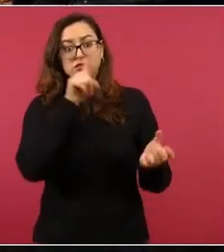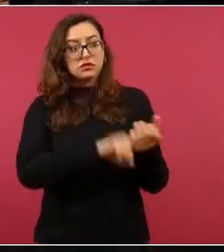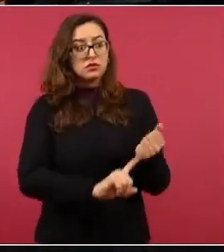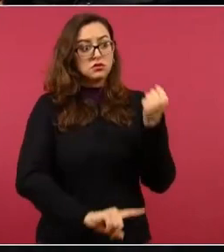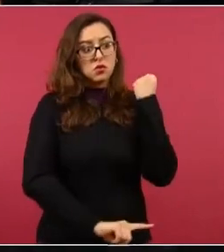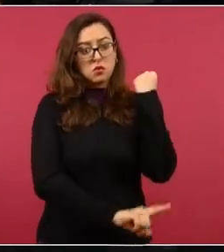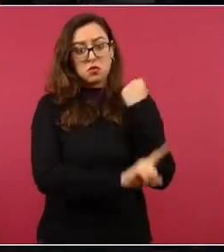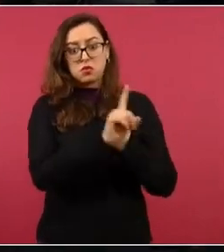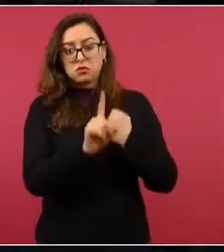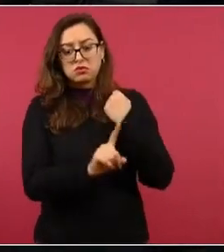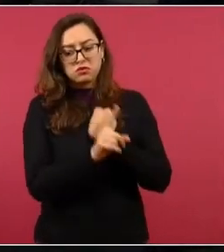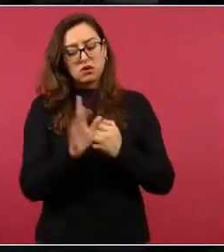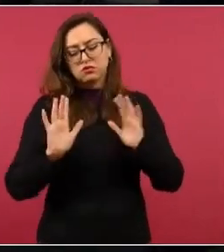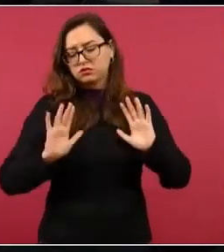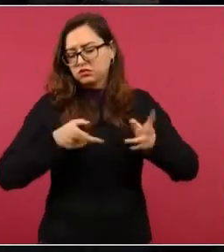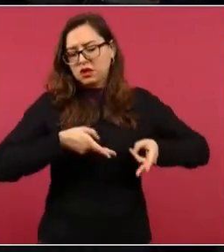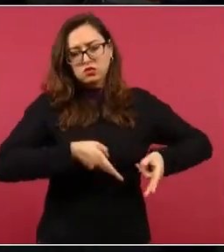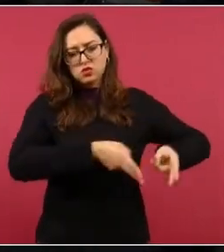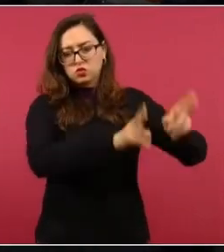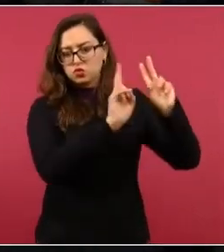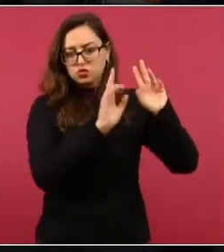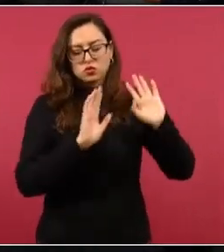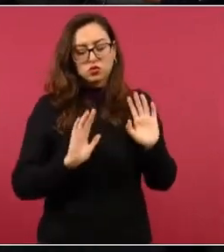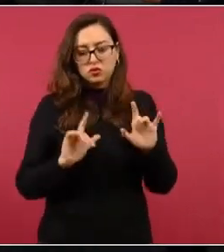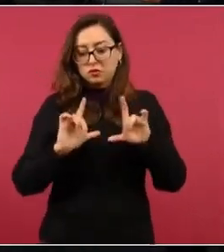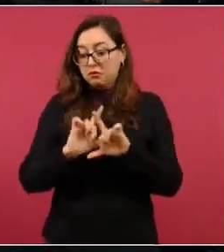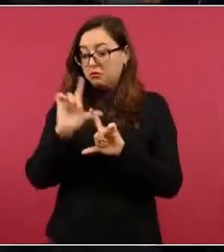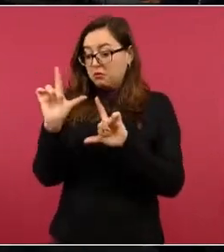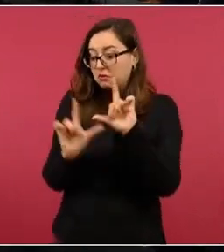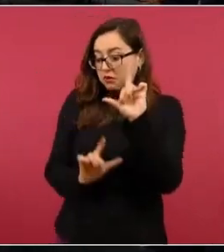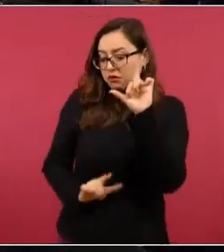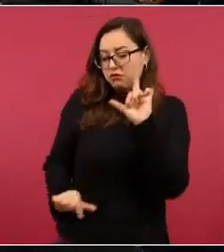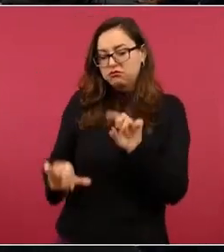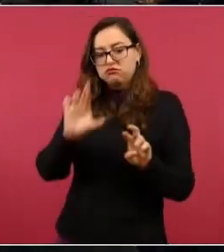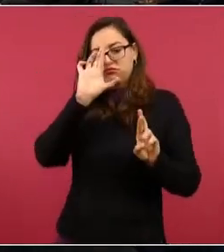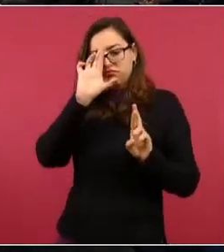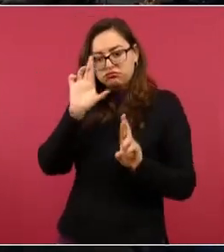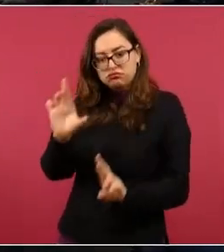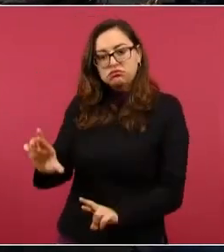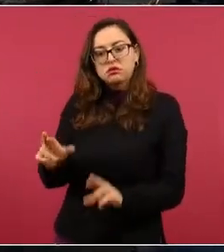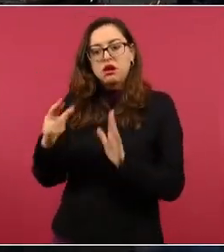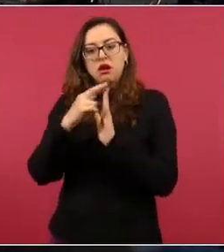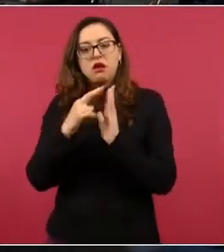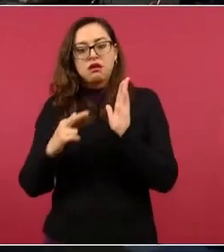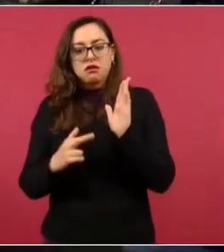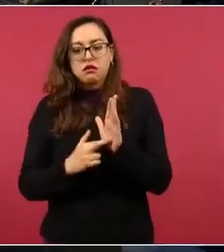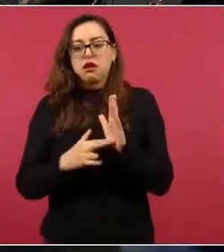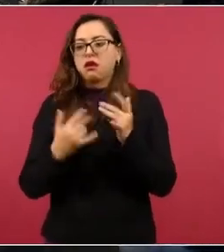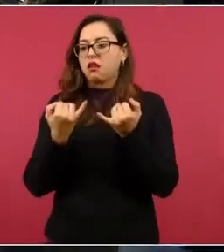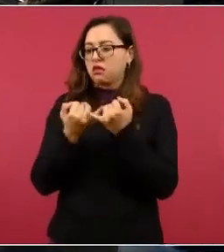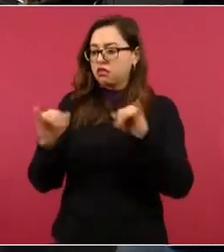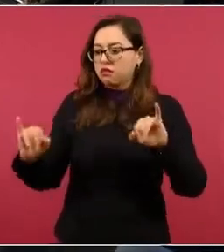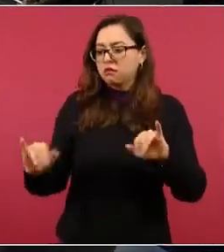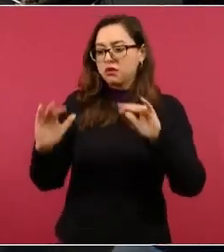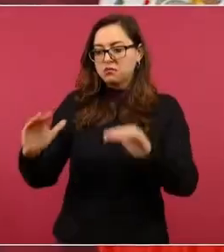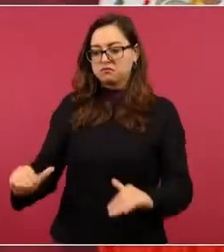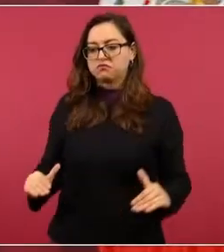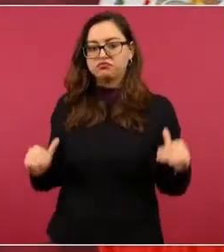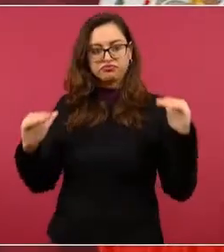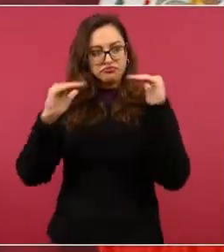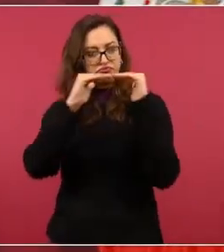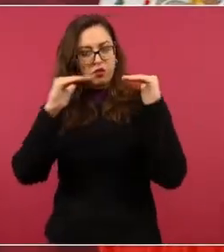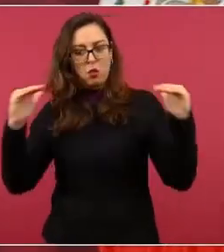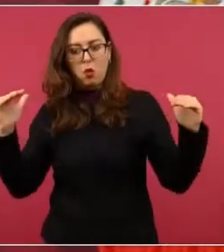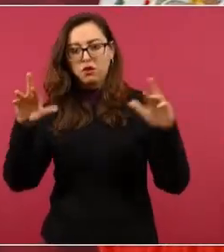infringan los principios de independencia y de soberanía,